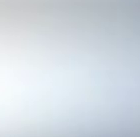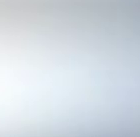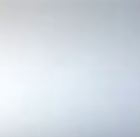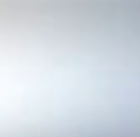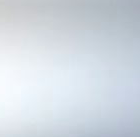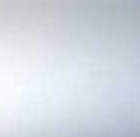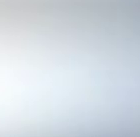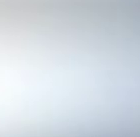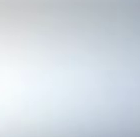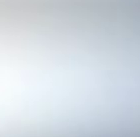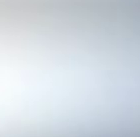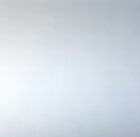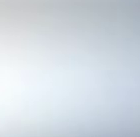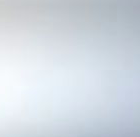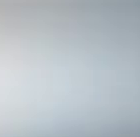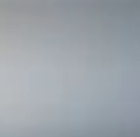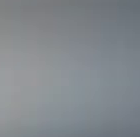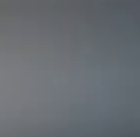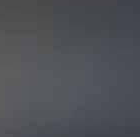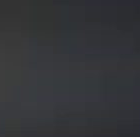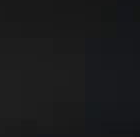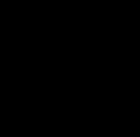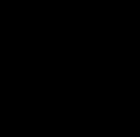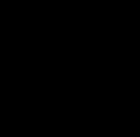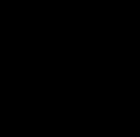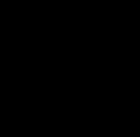¡Suscríbete al ¡Suscríbete al canal!